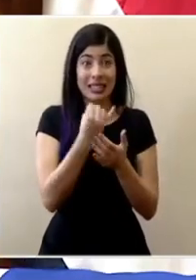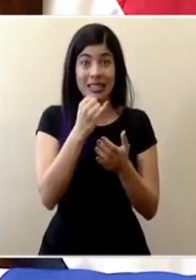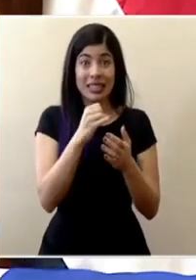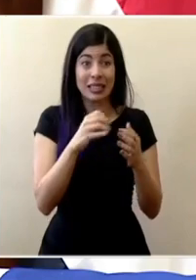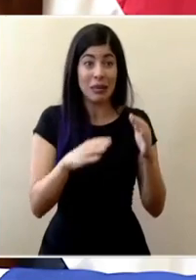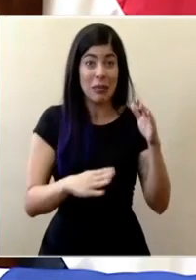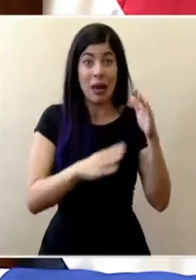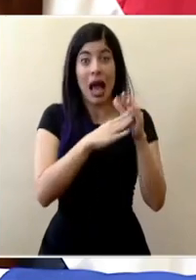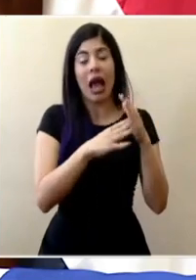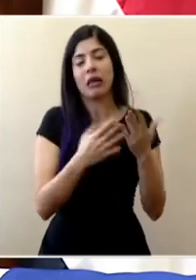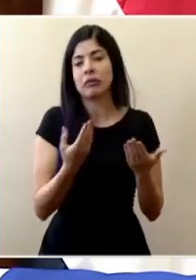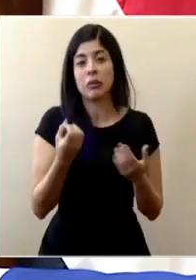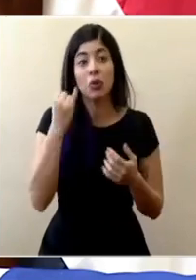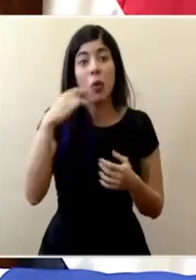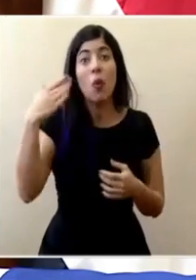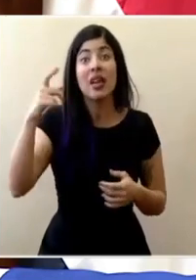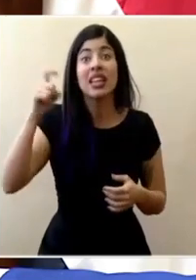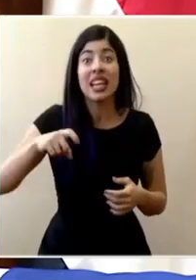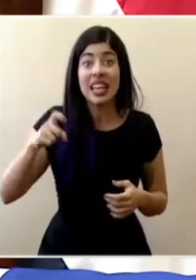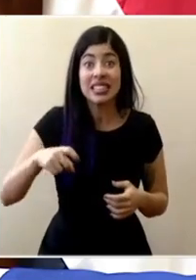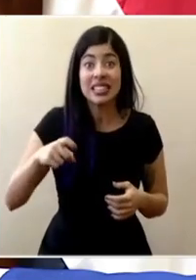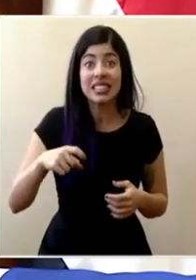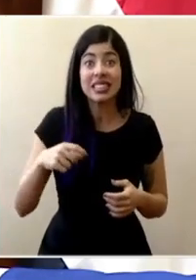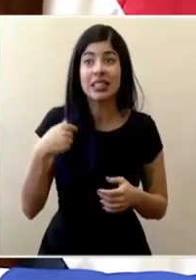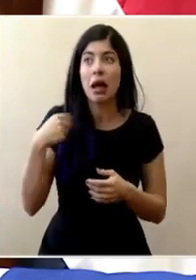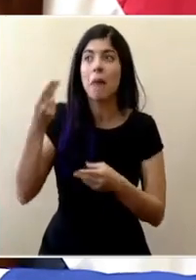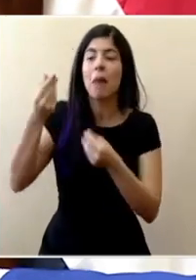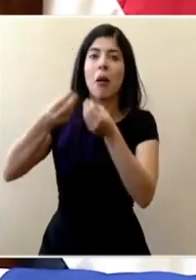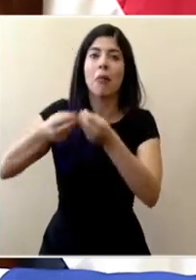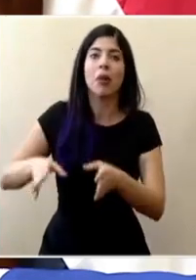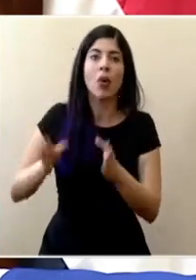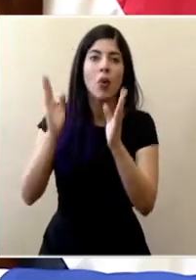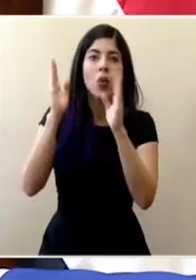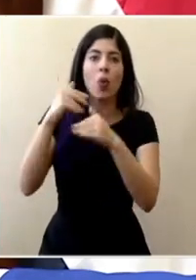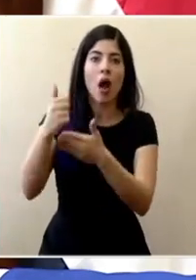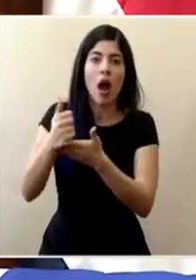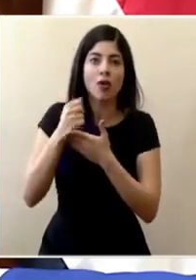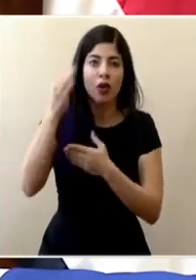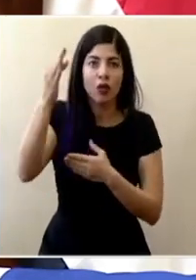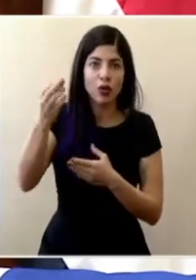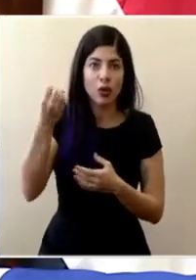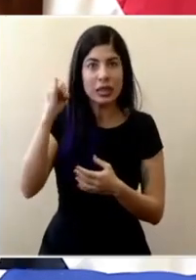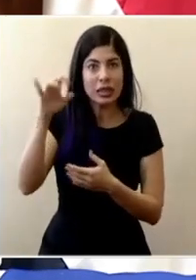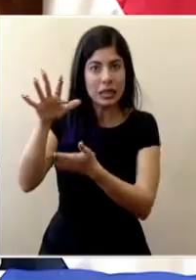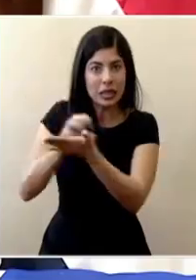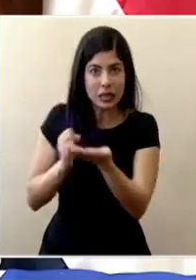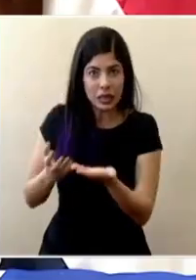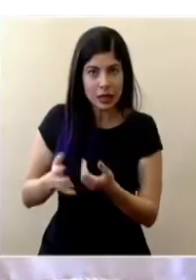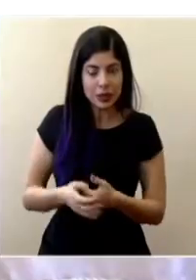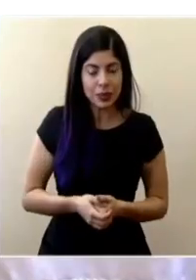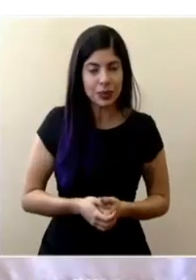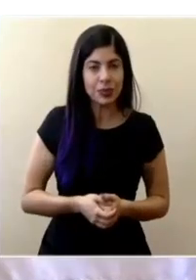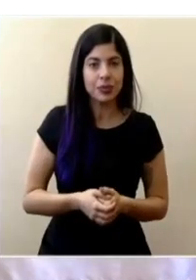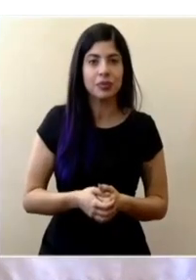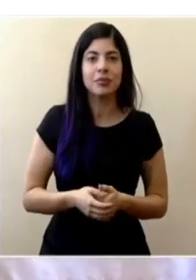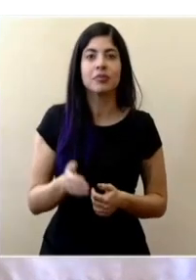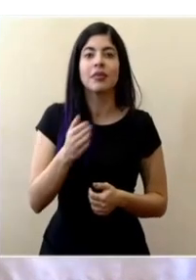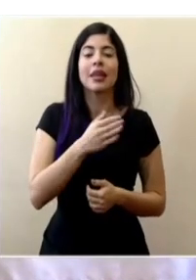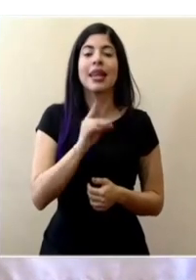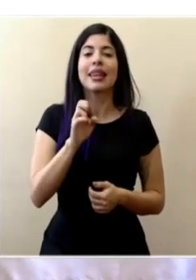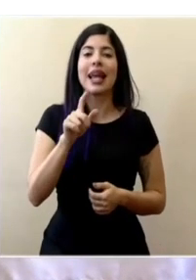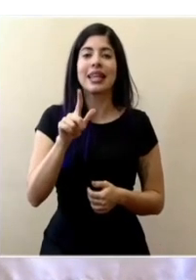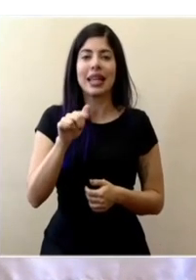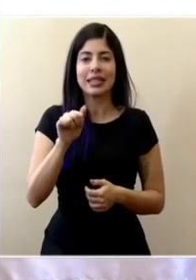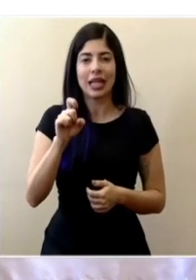nadie porque cuando más lo vayamos a necesitar esa sombrilla de protección social no va a estar disponible Don Daniel Salas